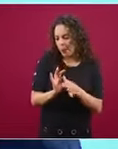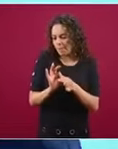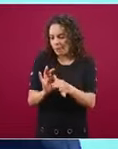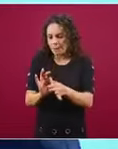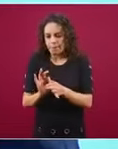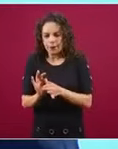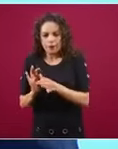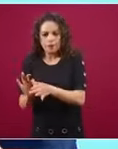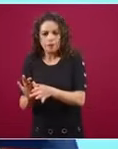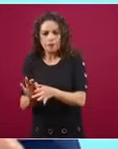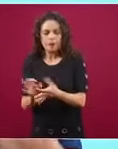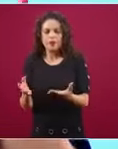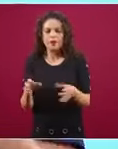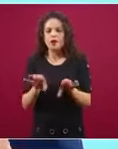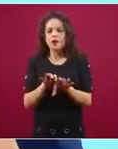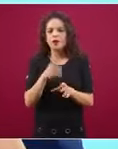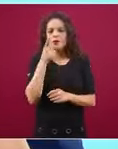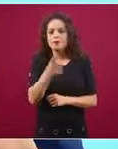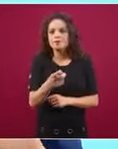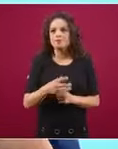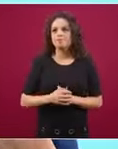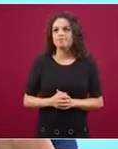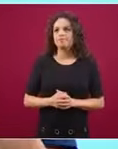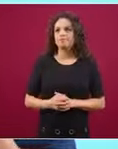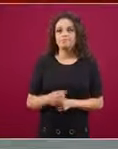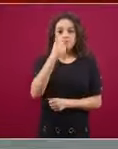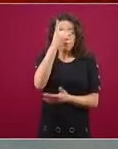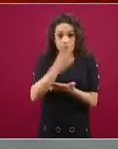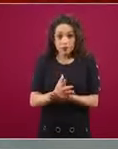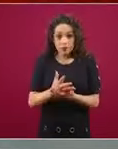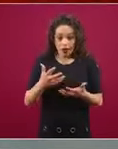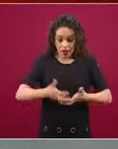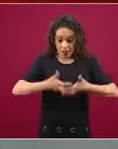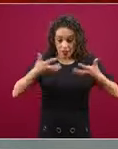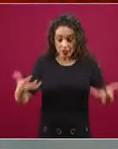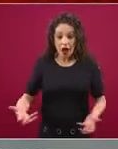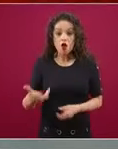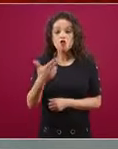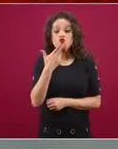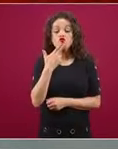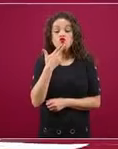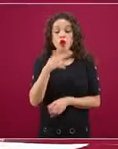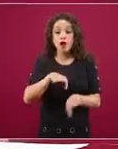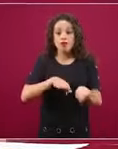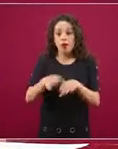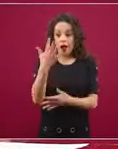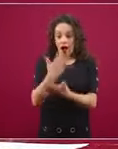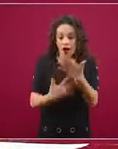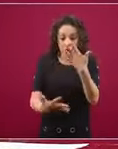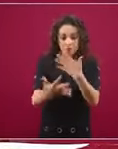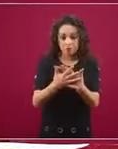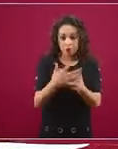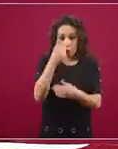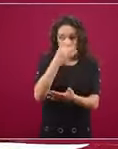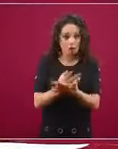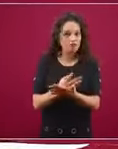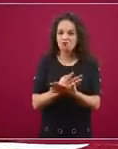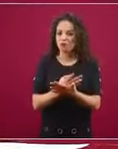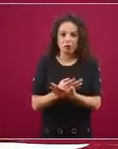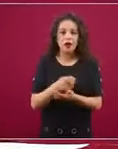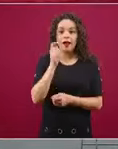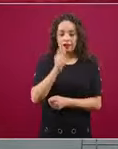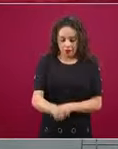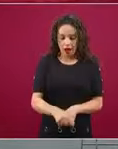no sólo del uso de la tierra, pero también del usufructo de la tierra. Así podemos